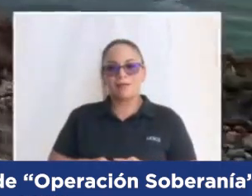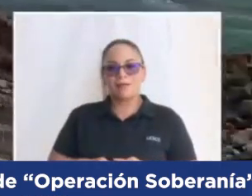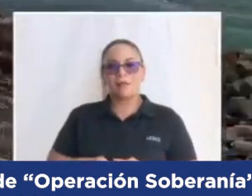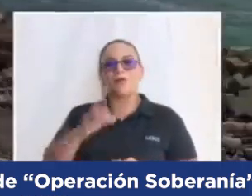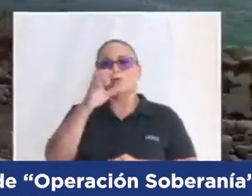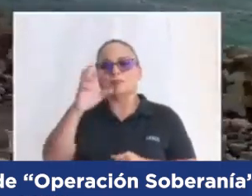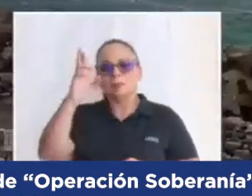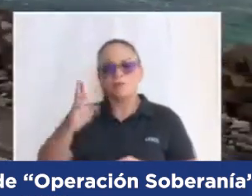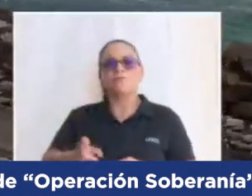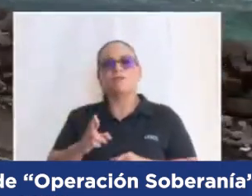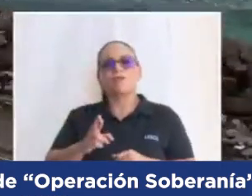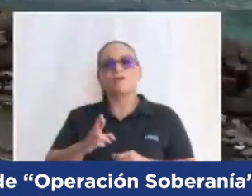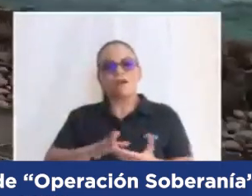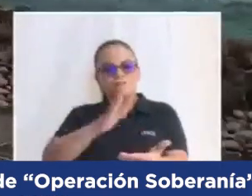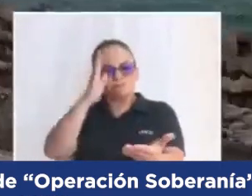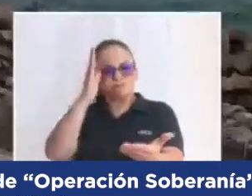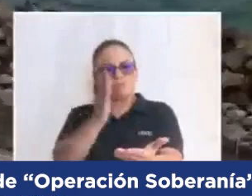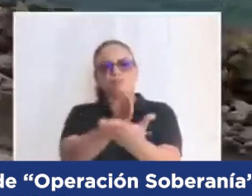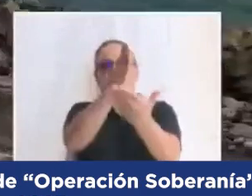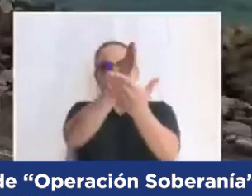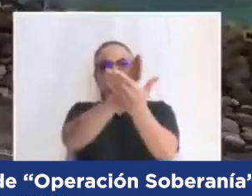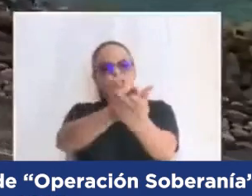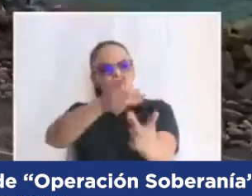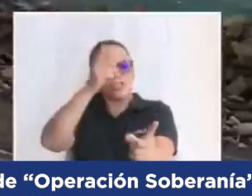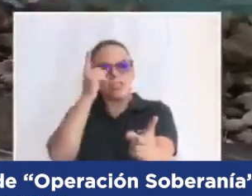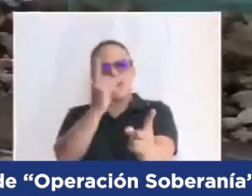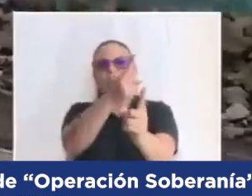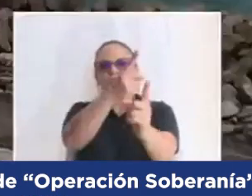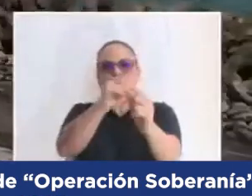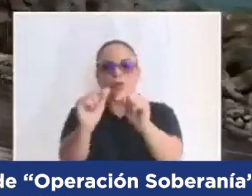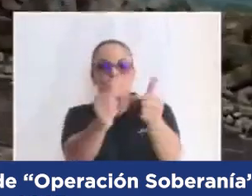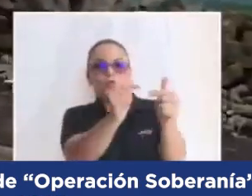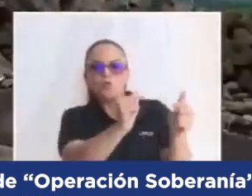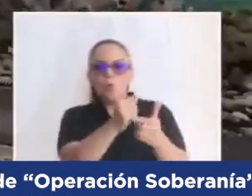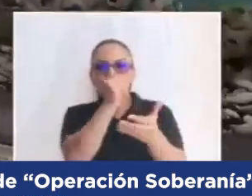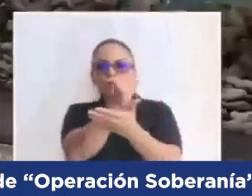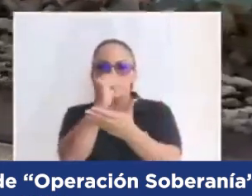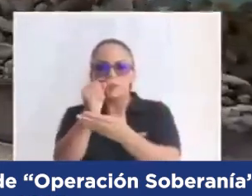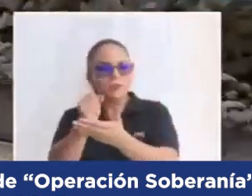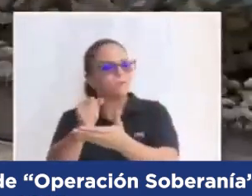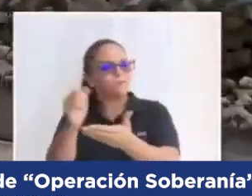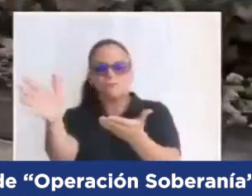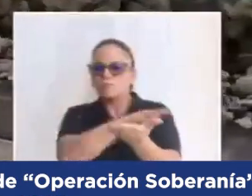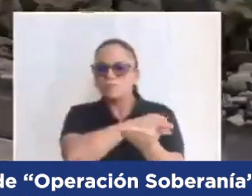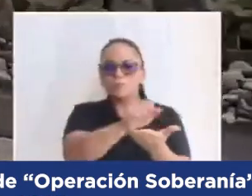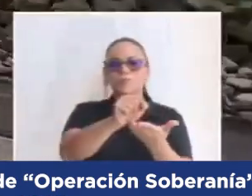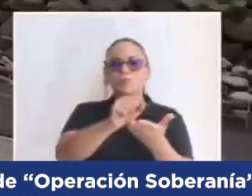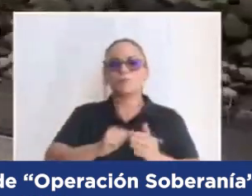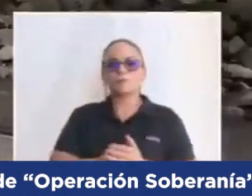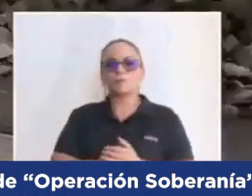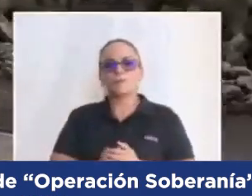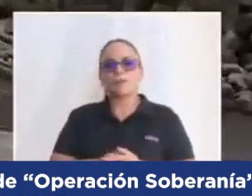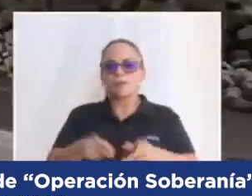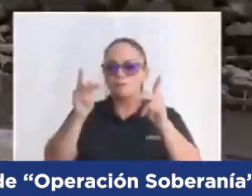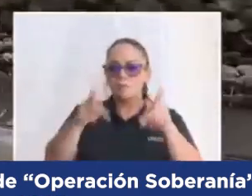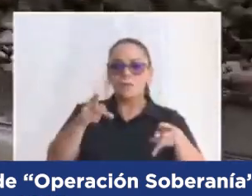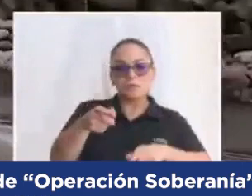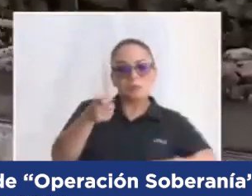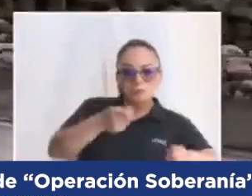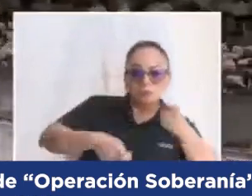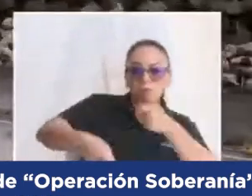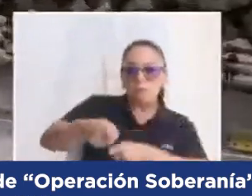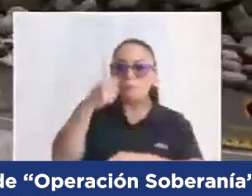directo y al hígado al crimen organizado a los contrabandistas